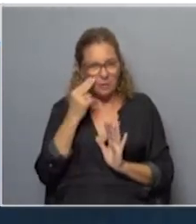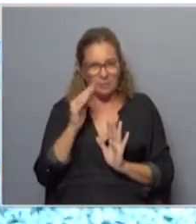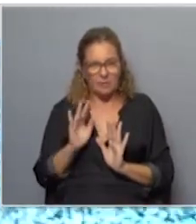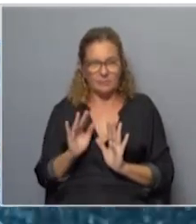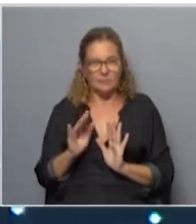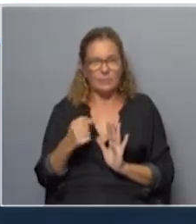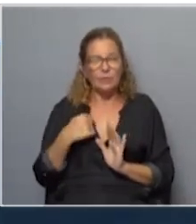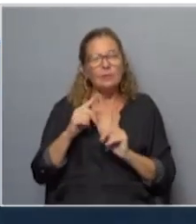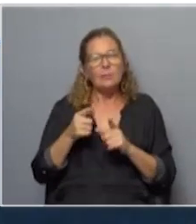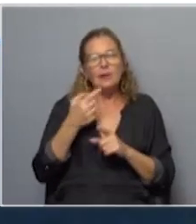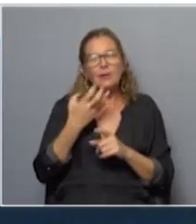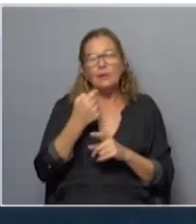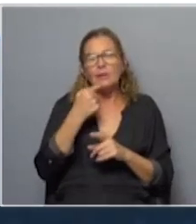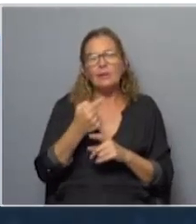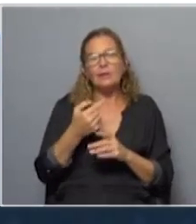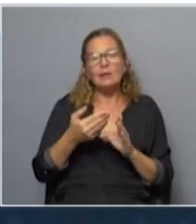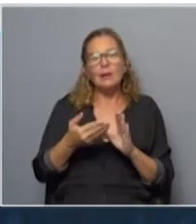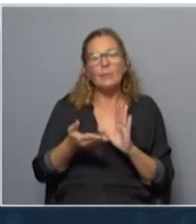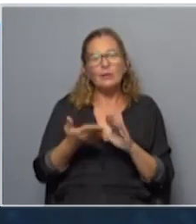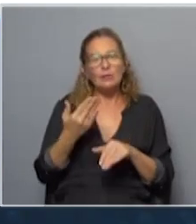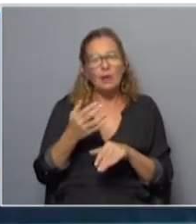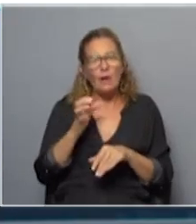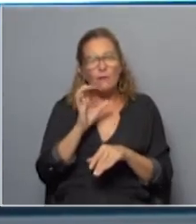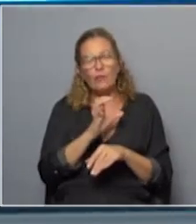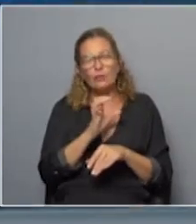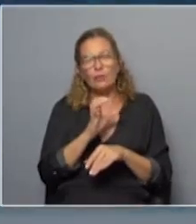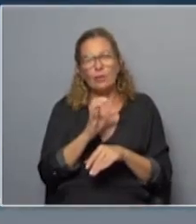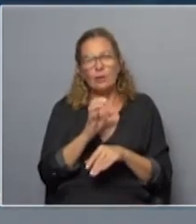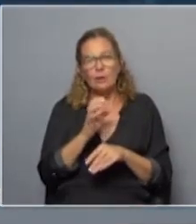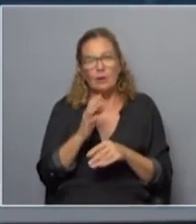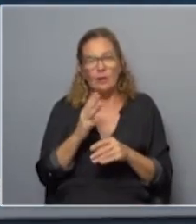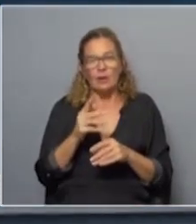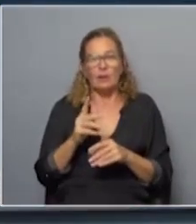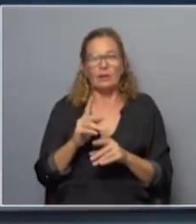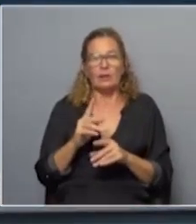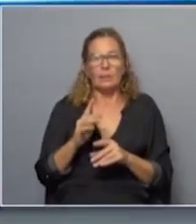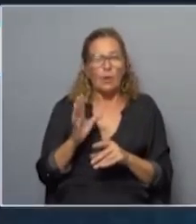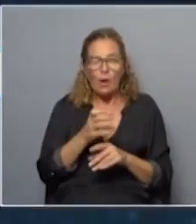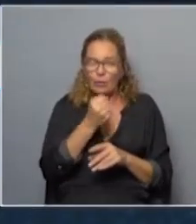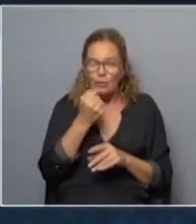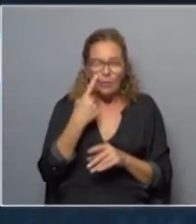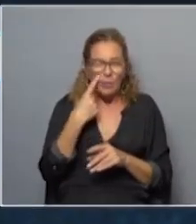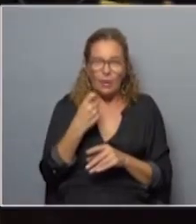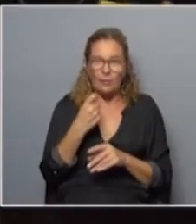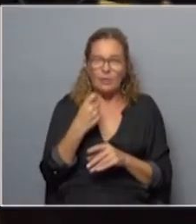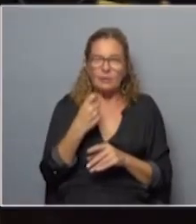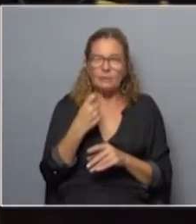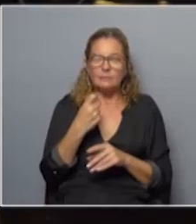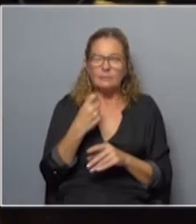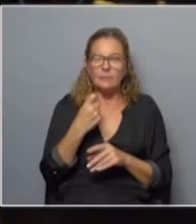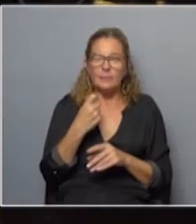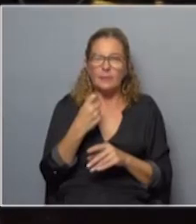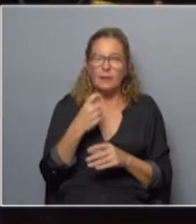yo también le quiero decir que la mayoría de los abusos que hemos registrado en el mecanismo tienen tienen